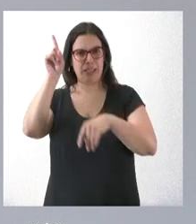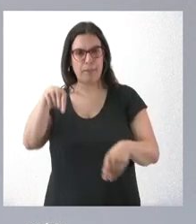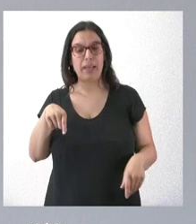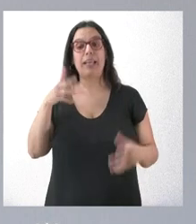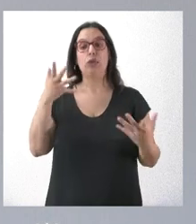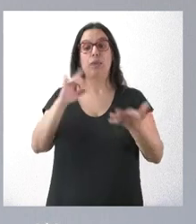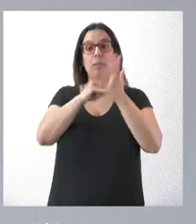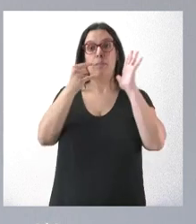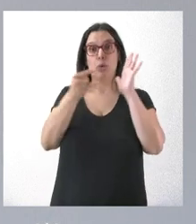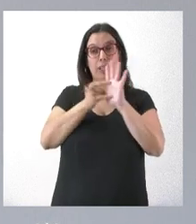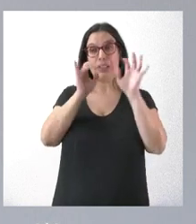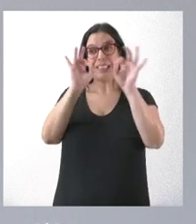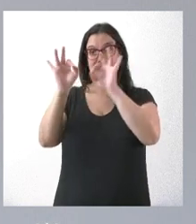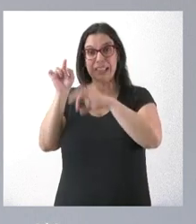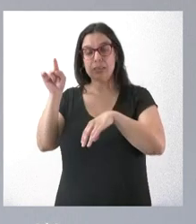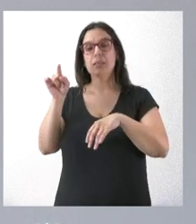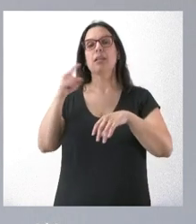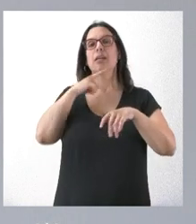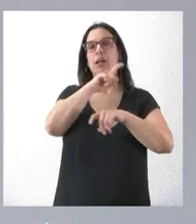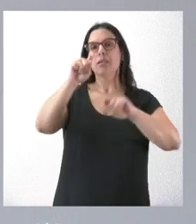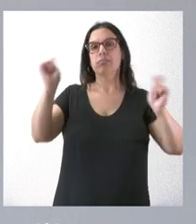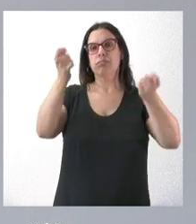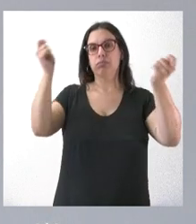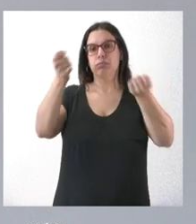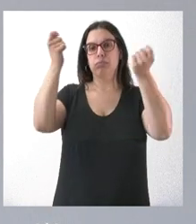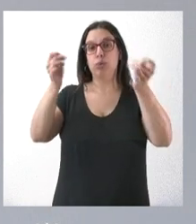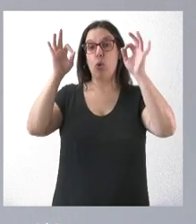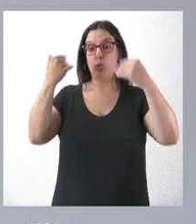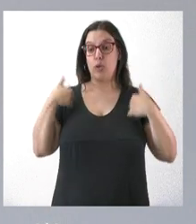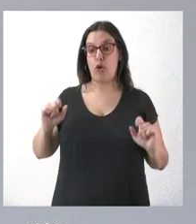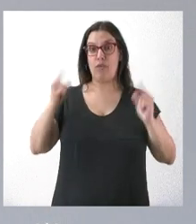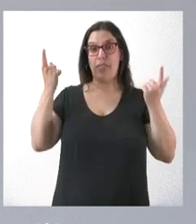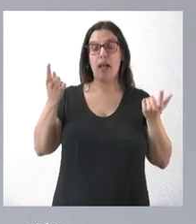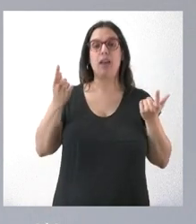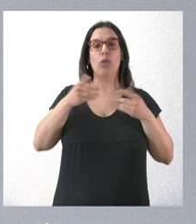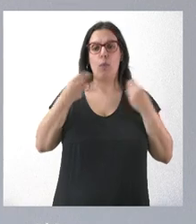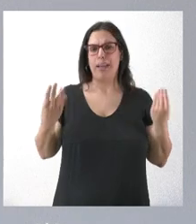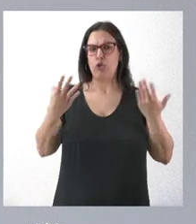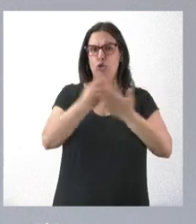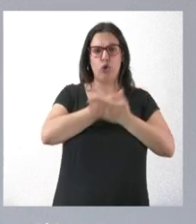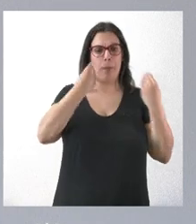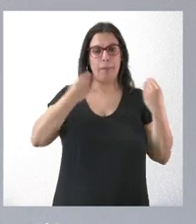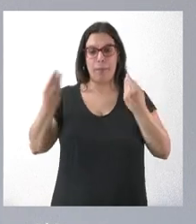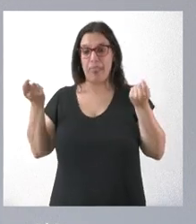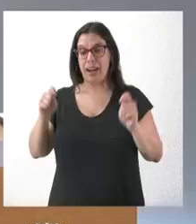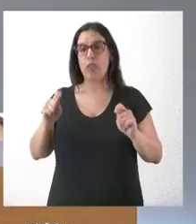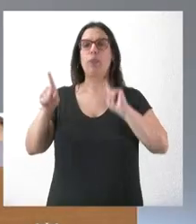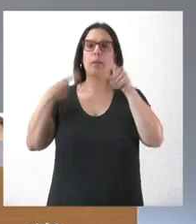de estos proyectos se anunciarán en el momento en que repito todas las formalidades documentales estén cerradas.